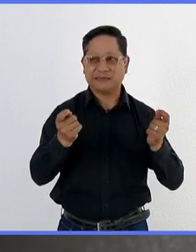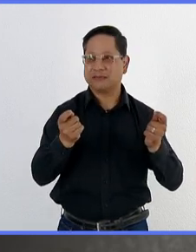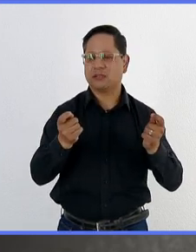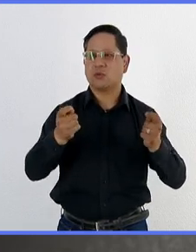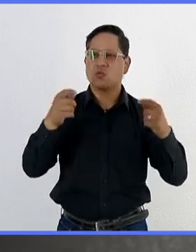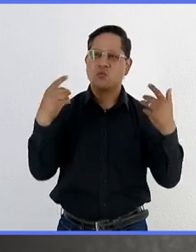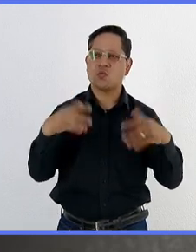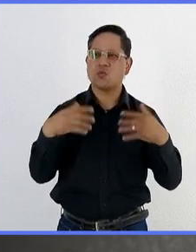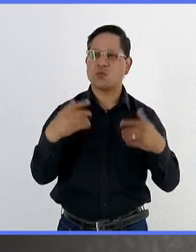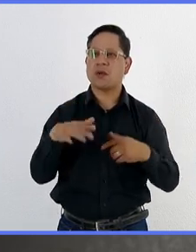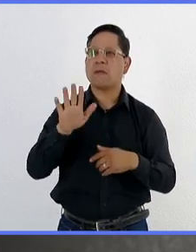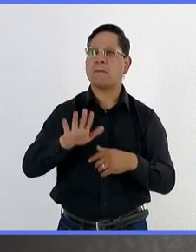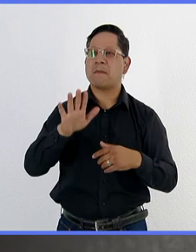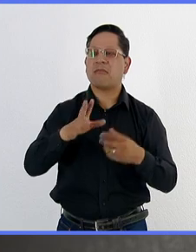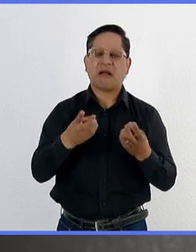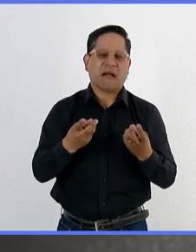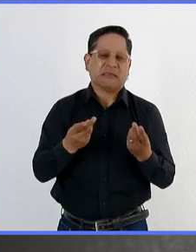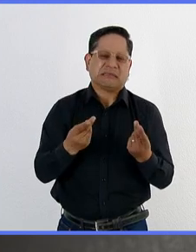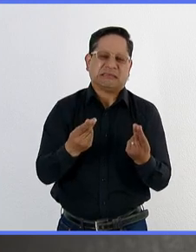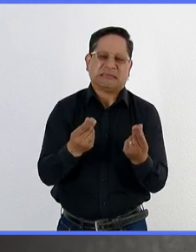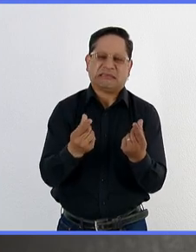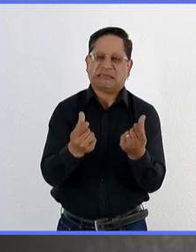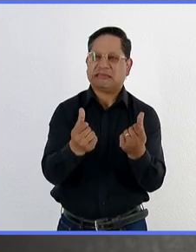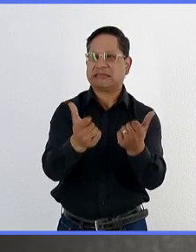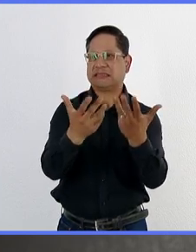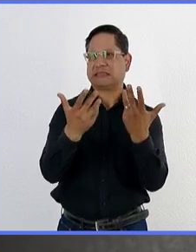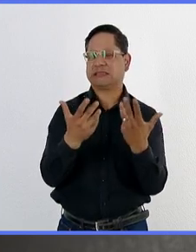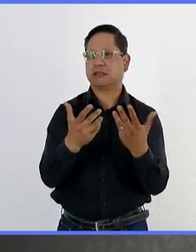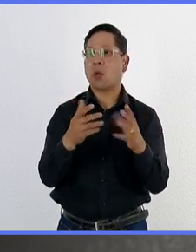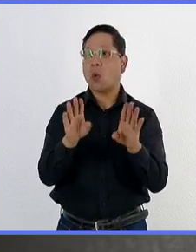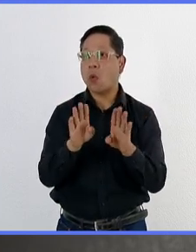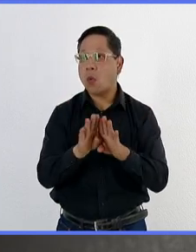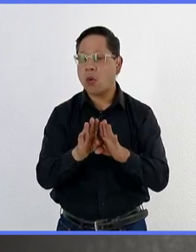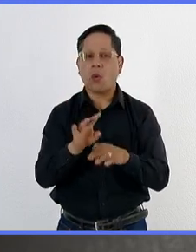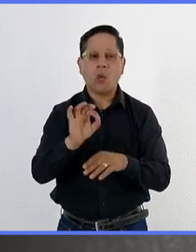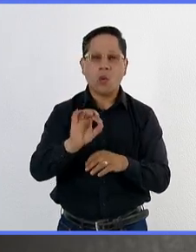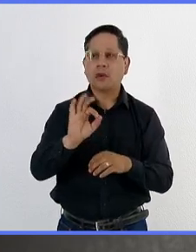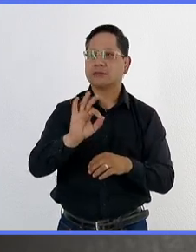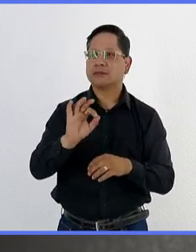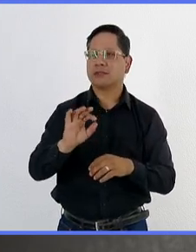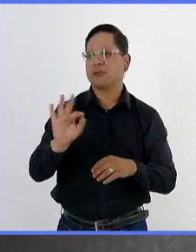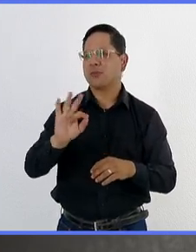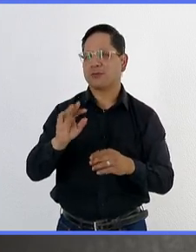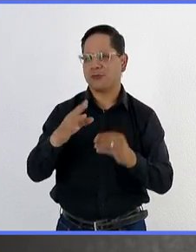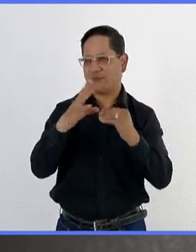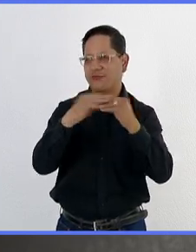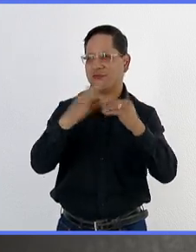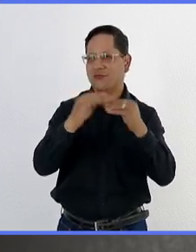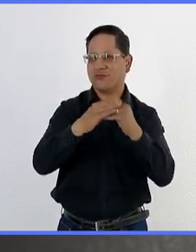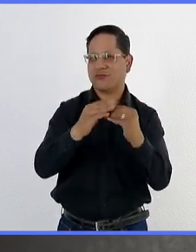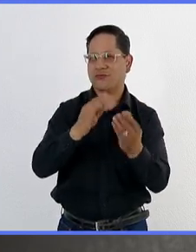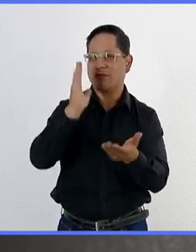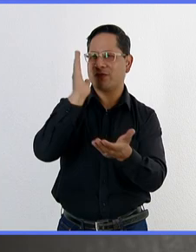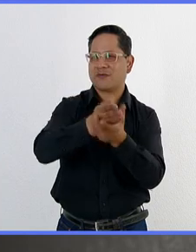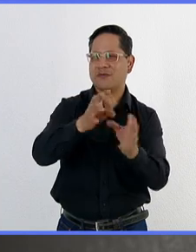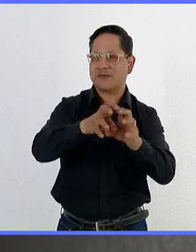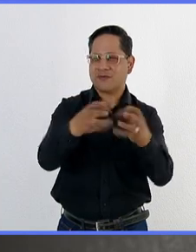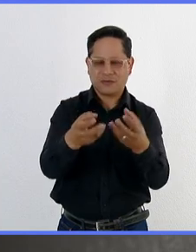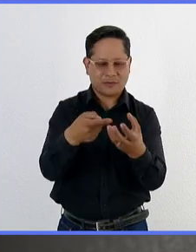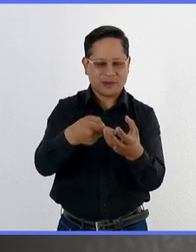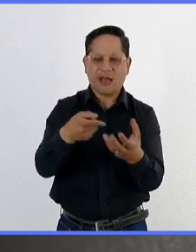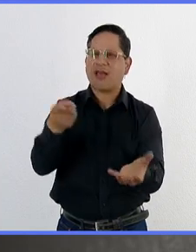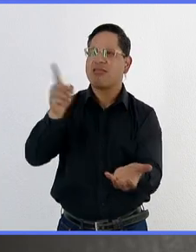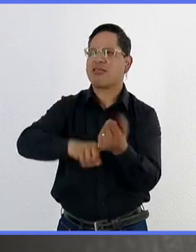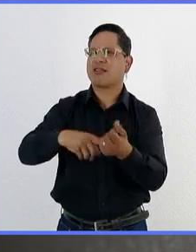implicaría incrementar los costos de producción. Porque lo que va a ver uno cuando abre una fruta es un fruto agusanado.